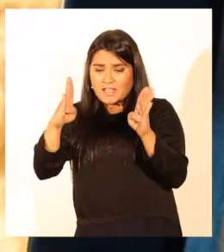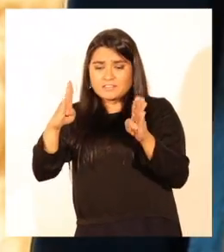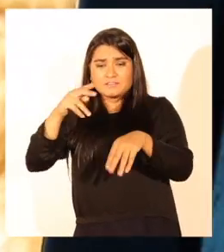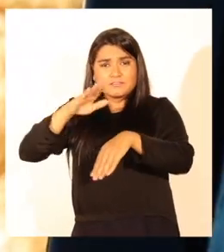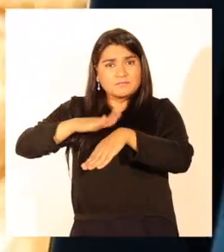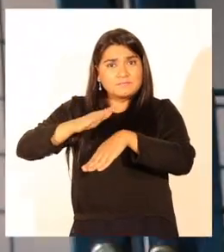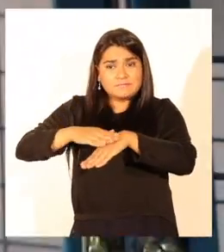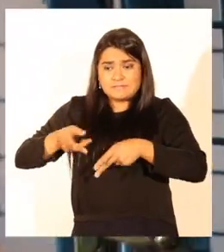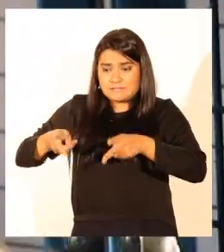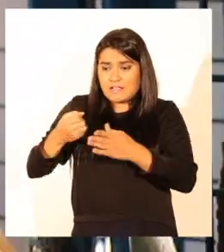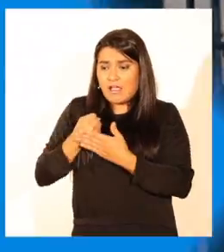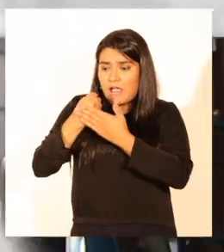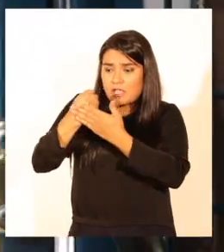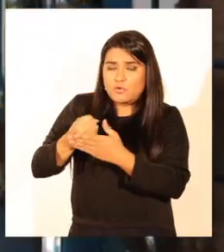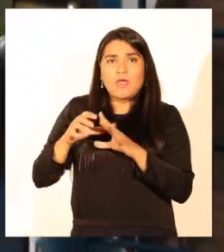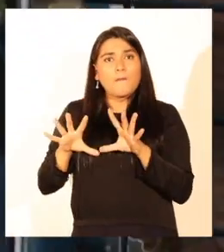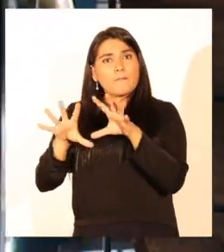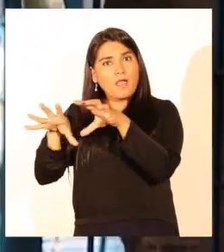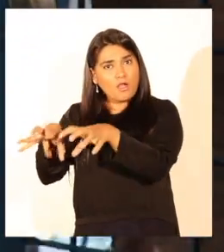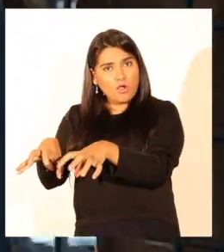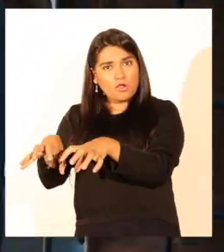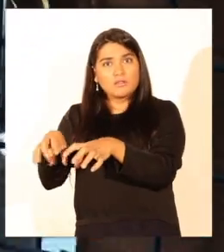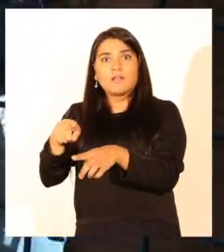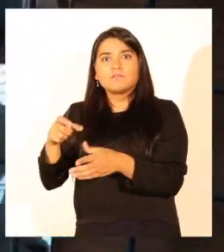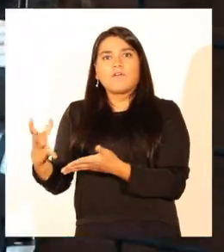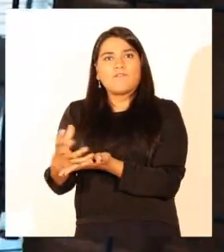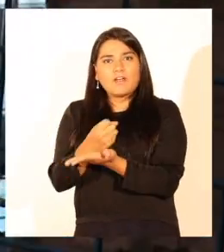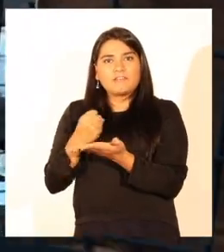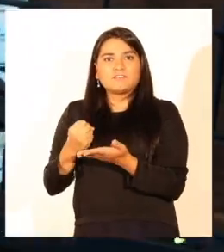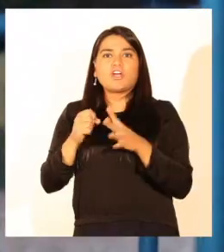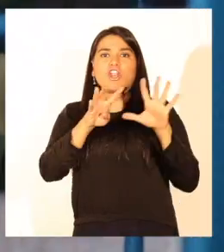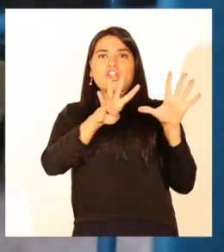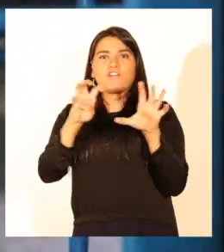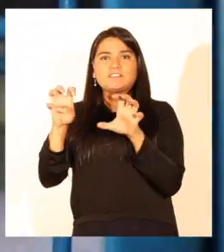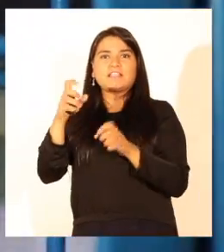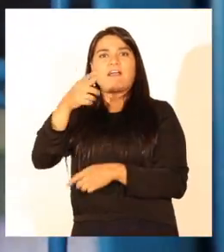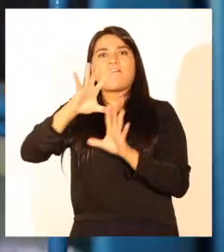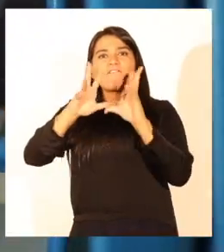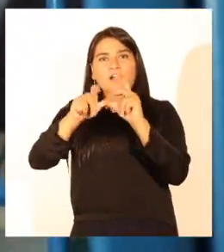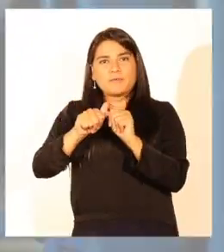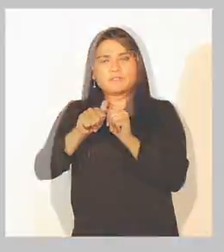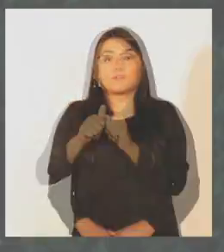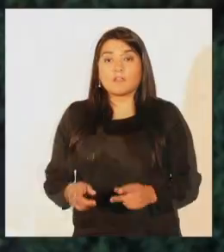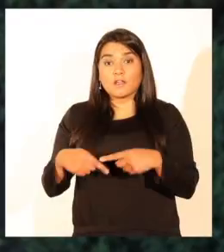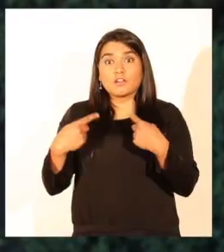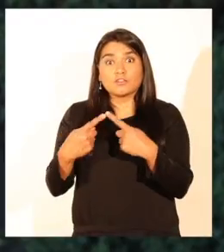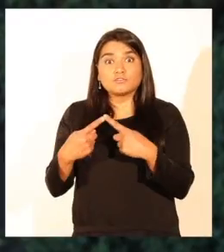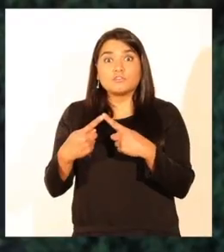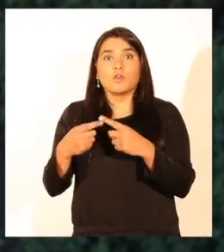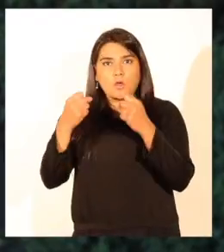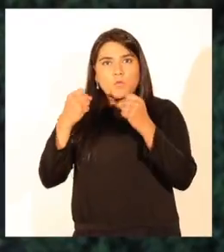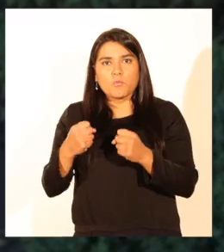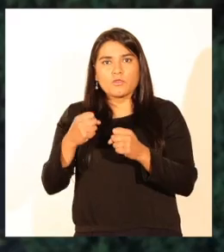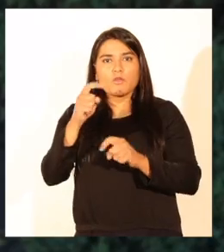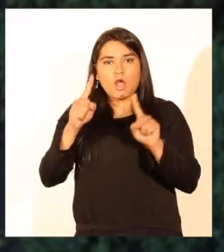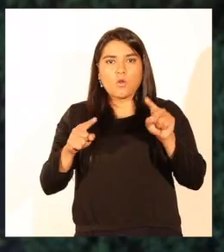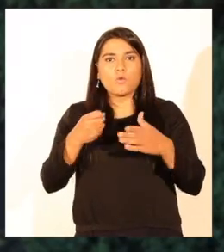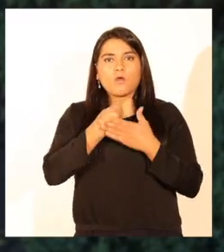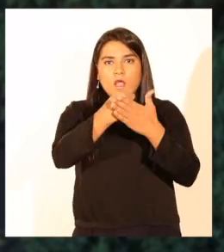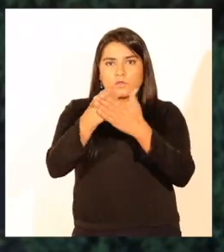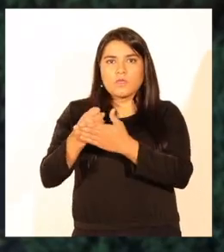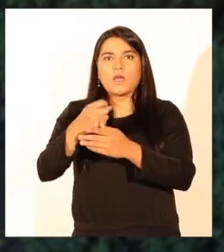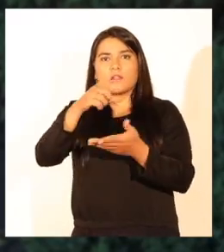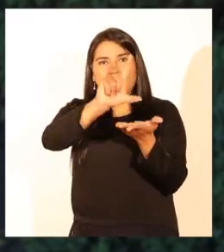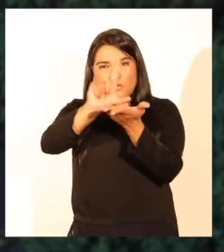prestaciones de servicios veterinarios a mascotas, beneficiando a 900 familias. Hemos podido llegar a sectores como